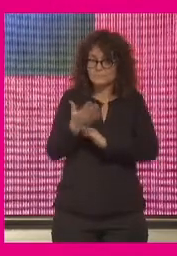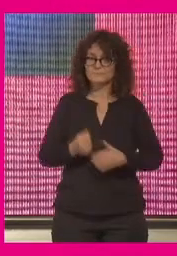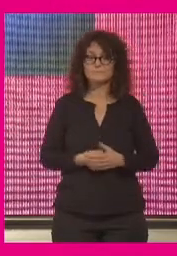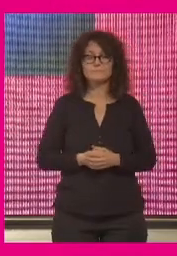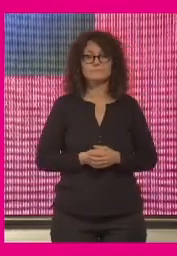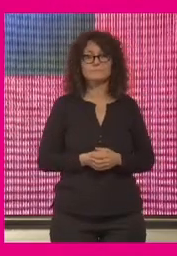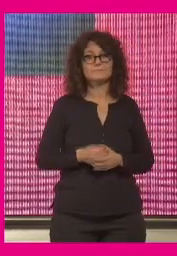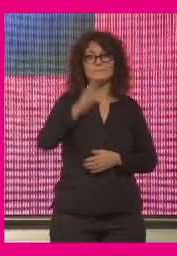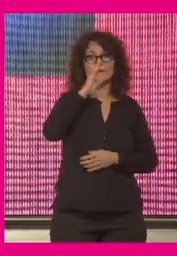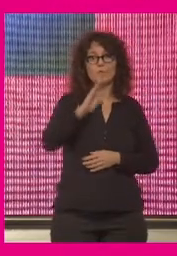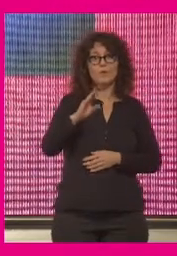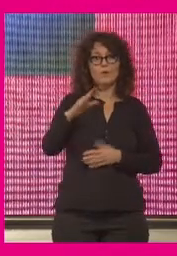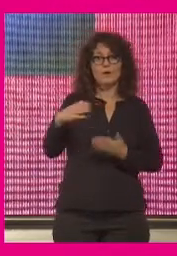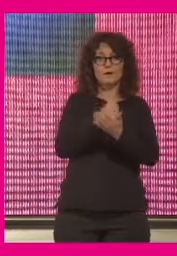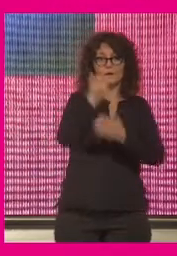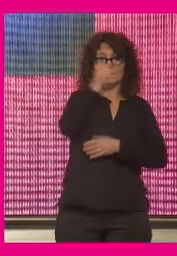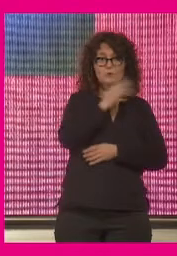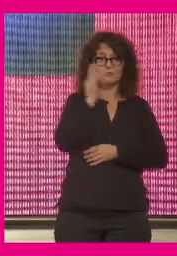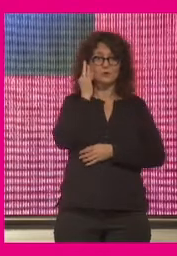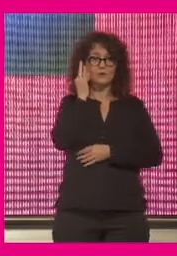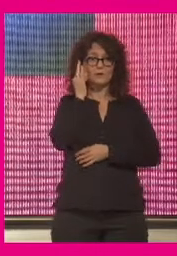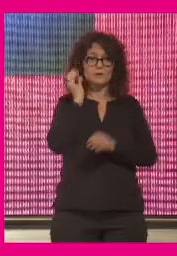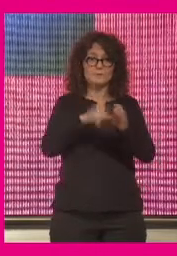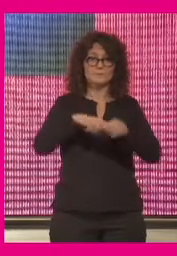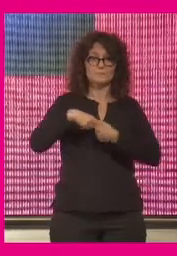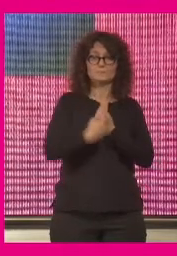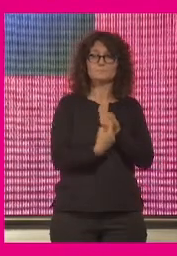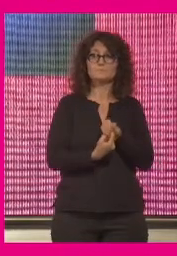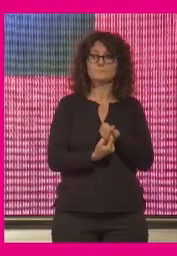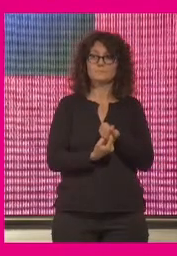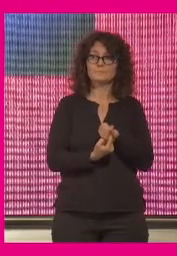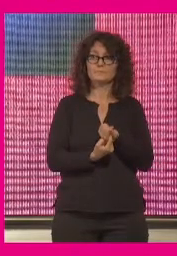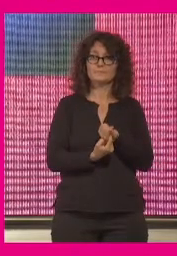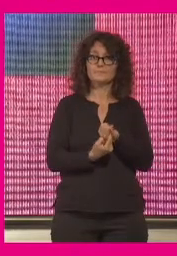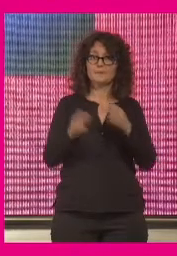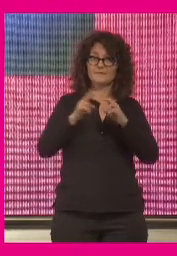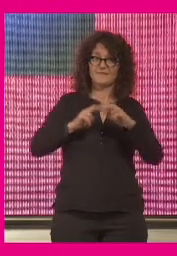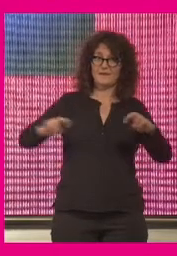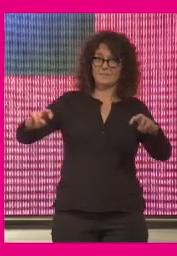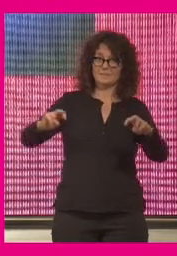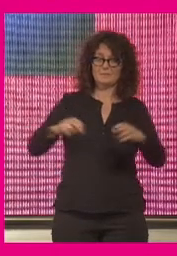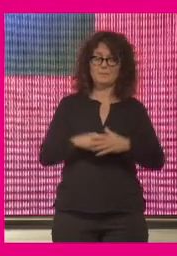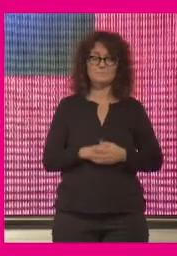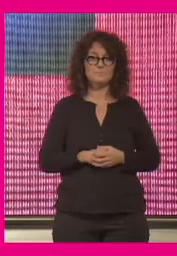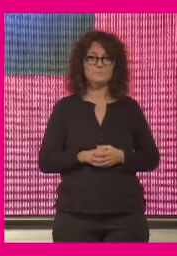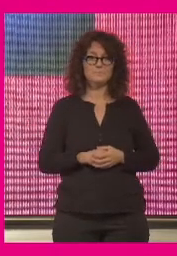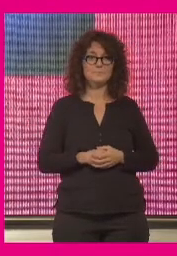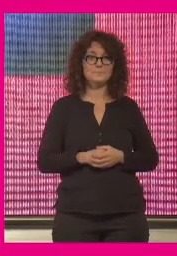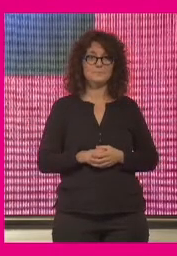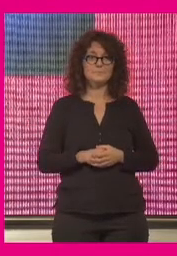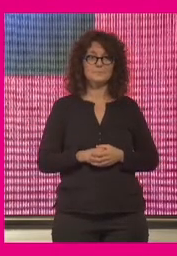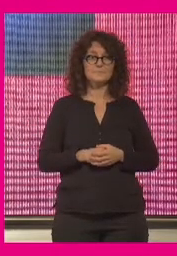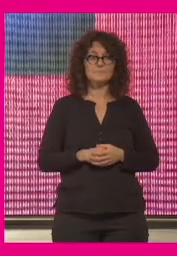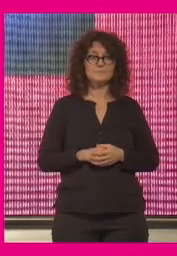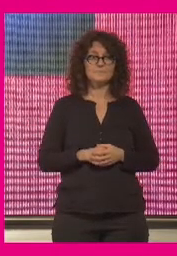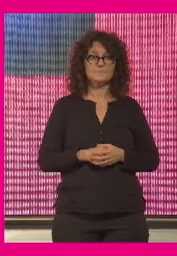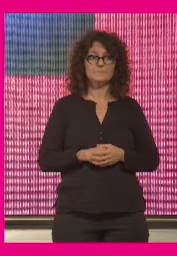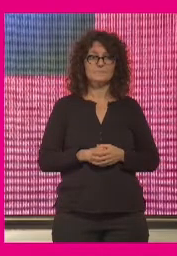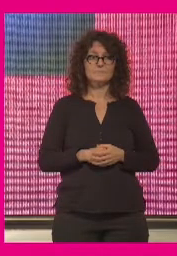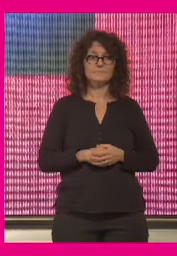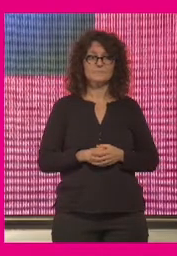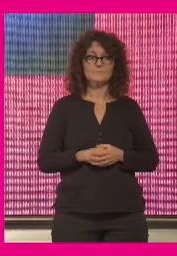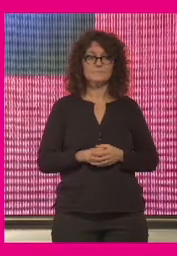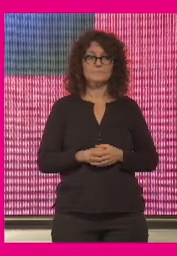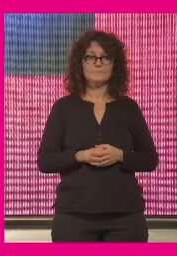Hola a todos y a todas los miembros de la mesa que comparto esta crisis